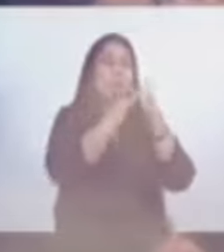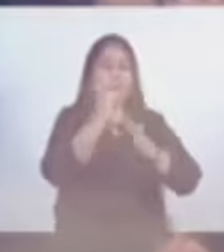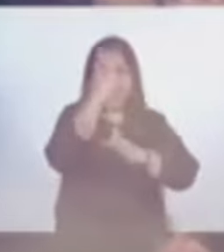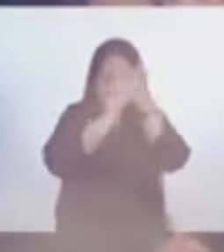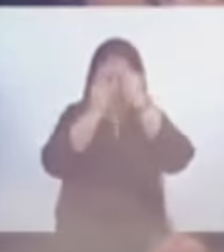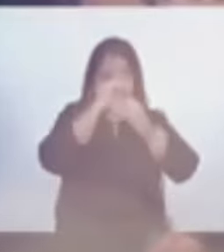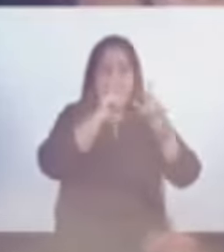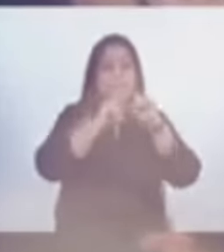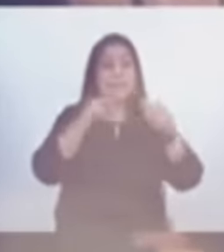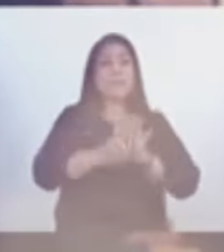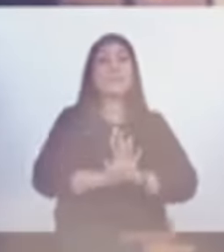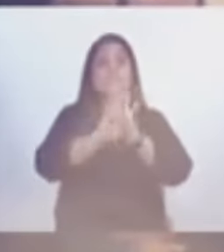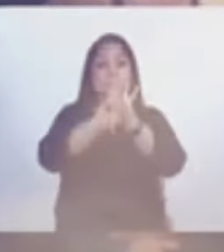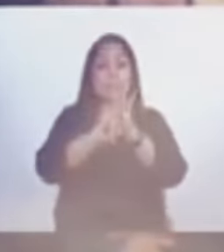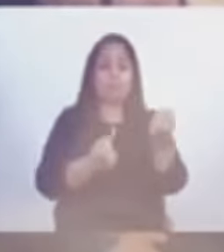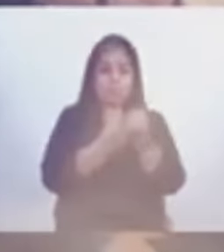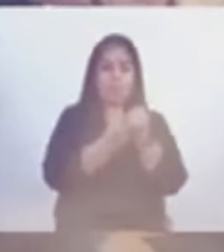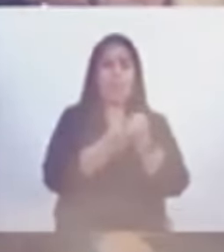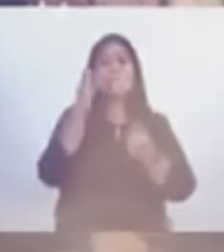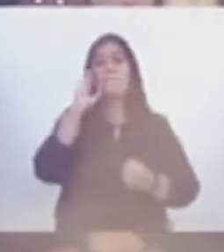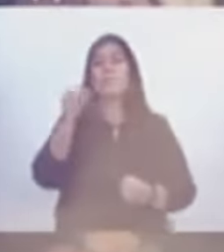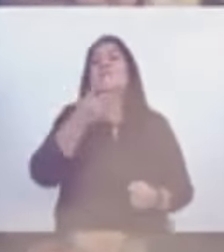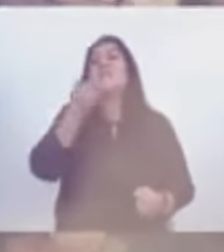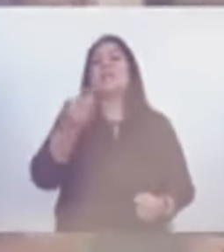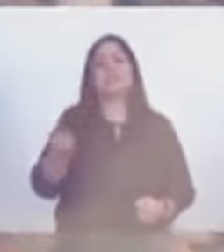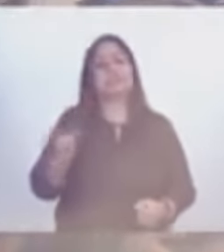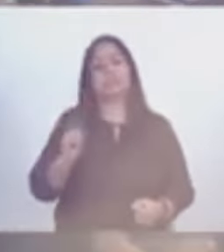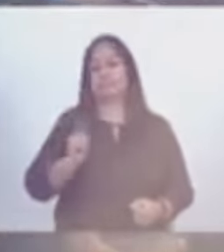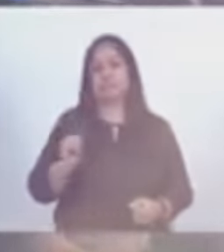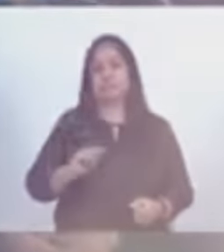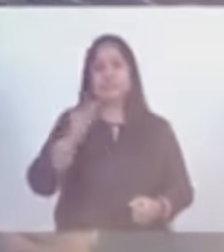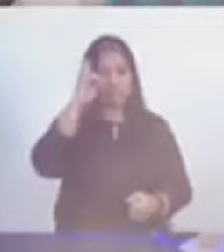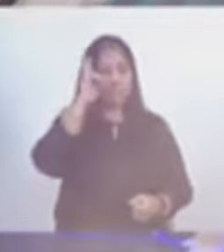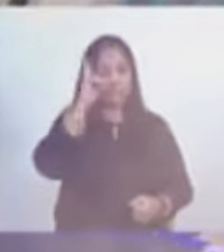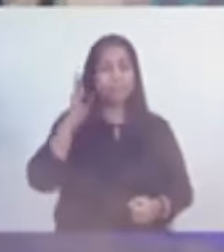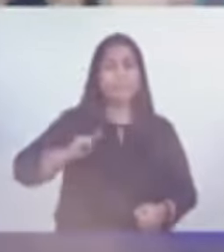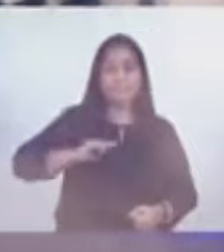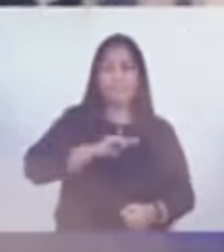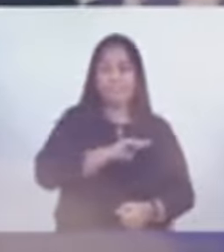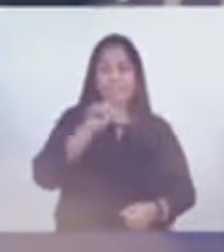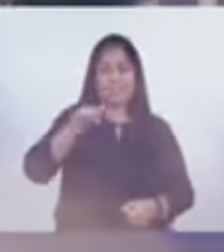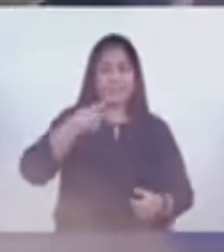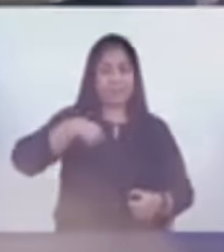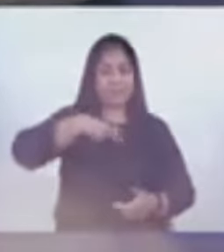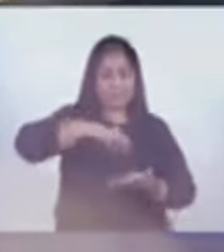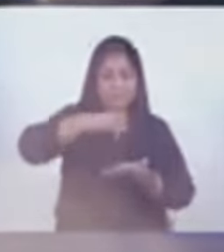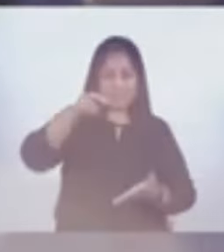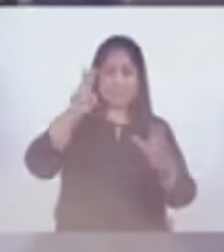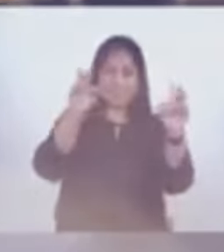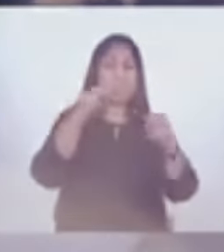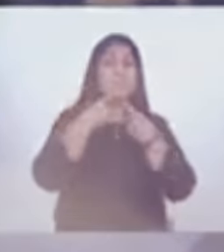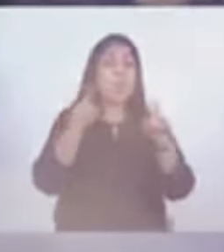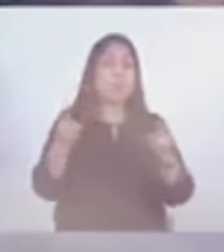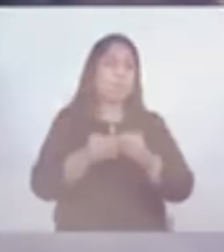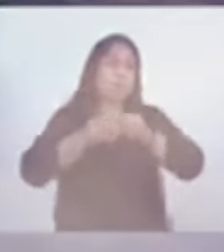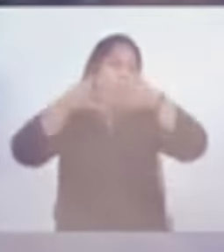de respaldo mutuo, porque la tarea no es fácil. Acuérdense que los ministerios en nuestro país, el sector público es muy